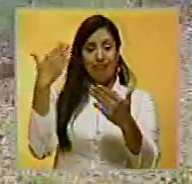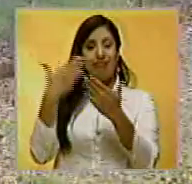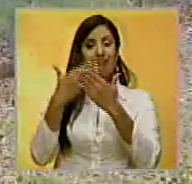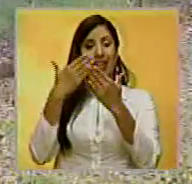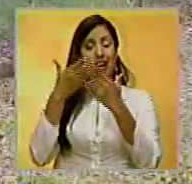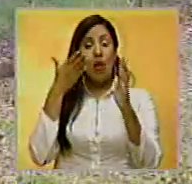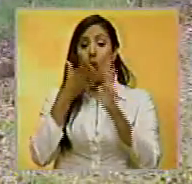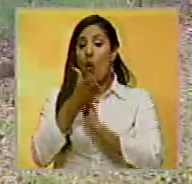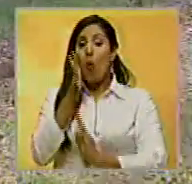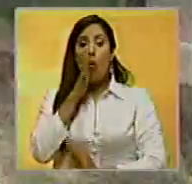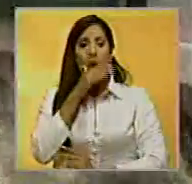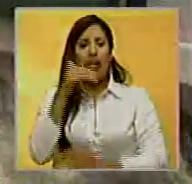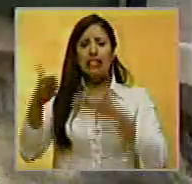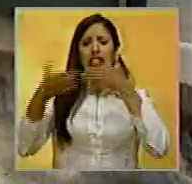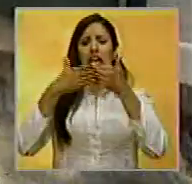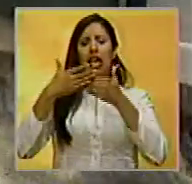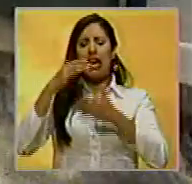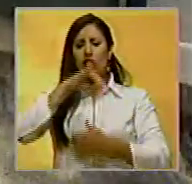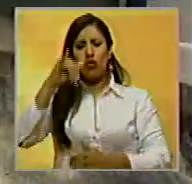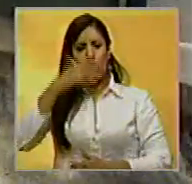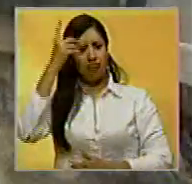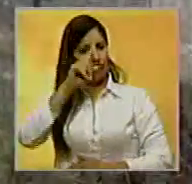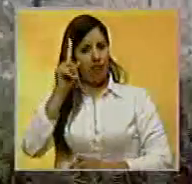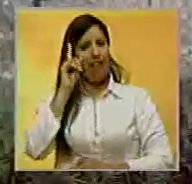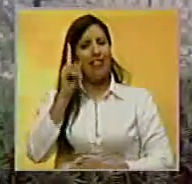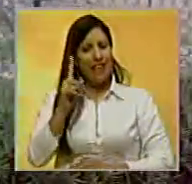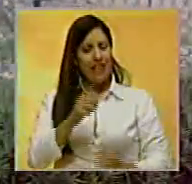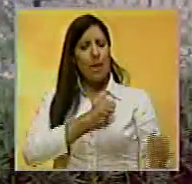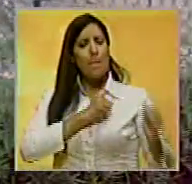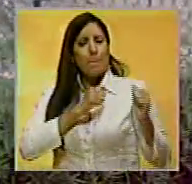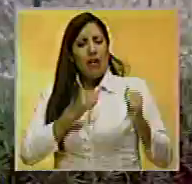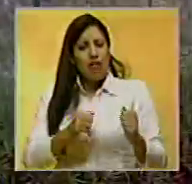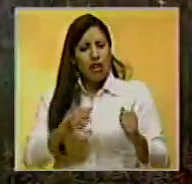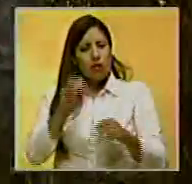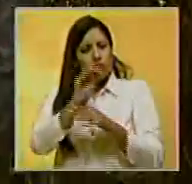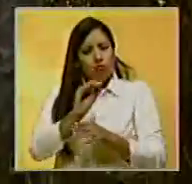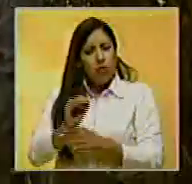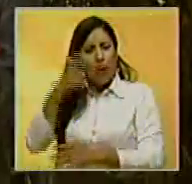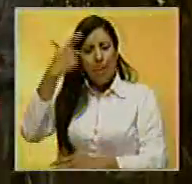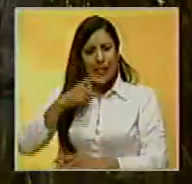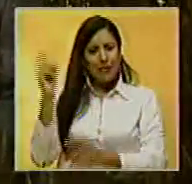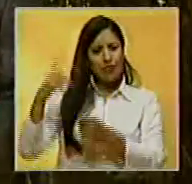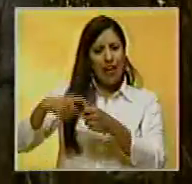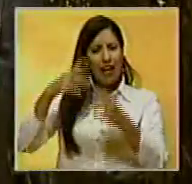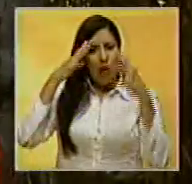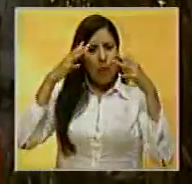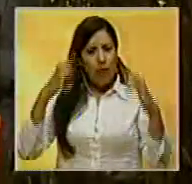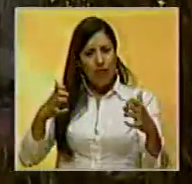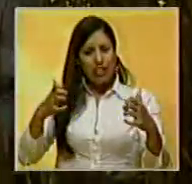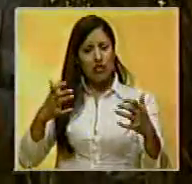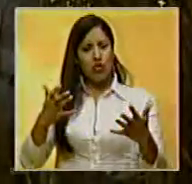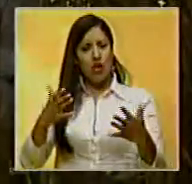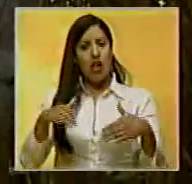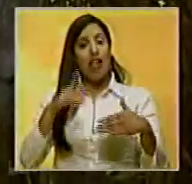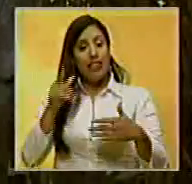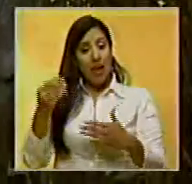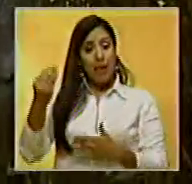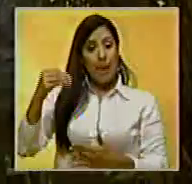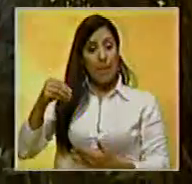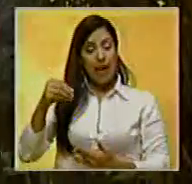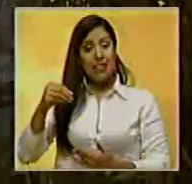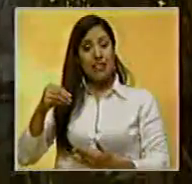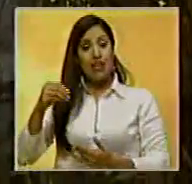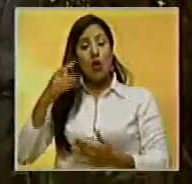en señalar que no hay que cerrar el zoológico, sino por el contrario fortalecerlo con personal técnico, profesional y además